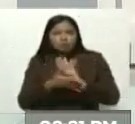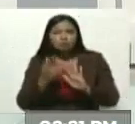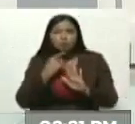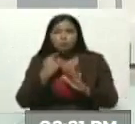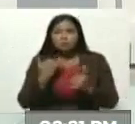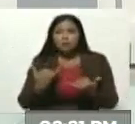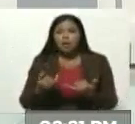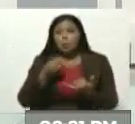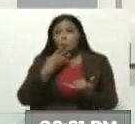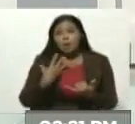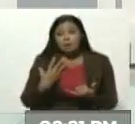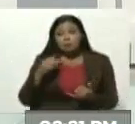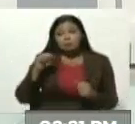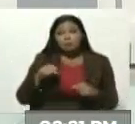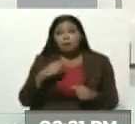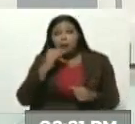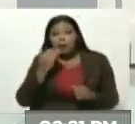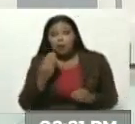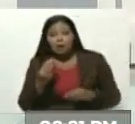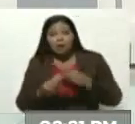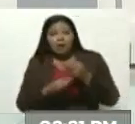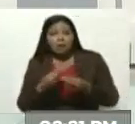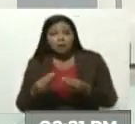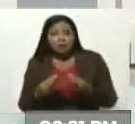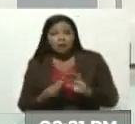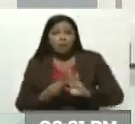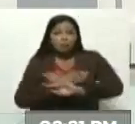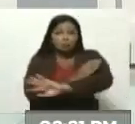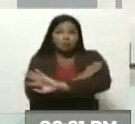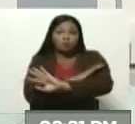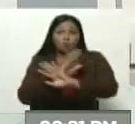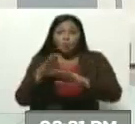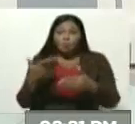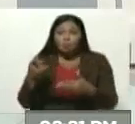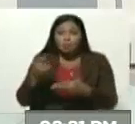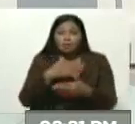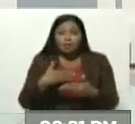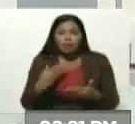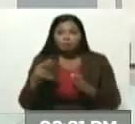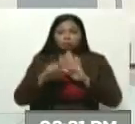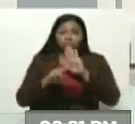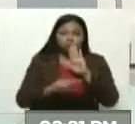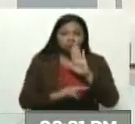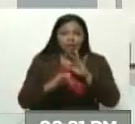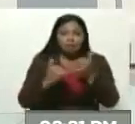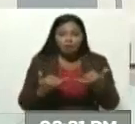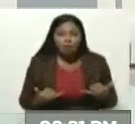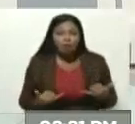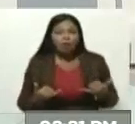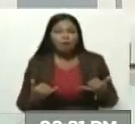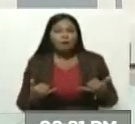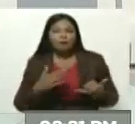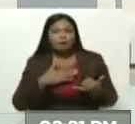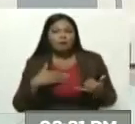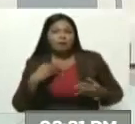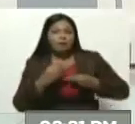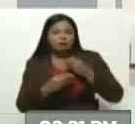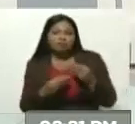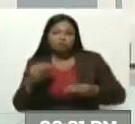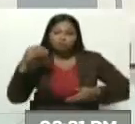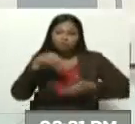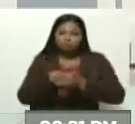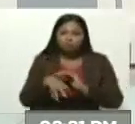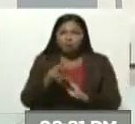yo decía, bueno, si algo hacen la derecha cuando trata de imponer sus reglas y poner sus normas, es